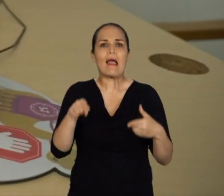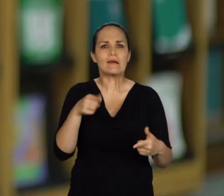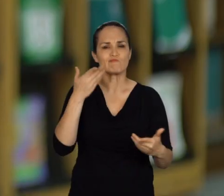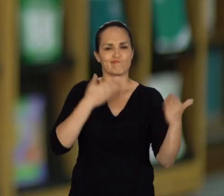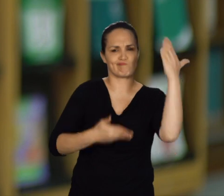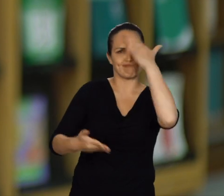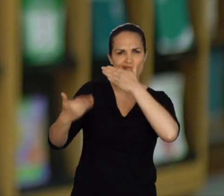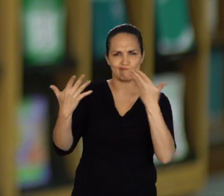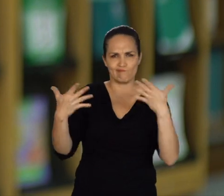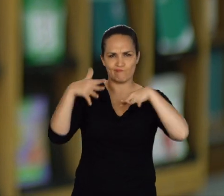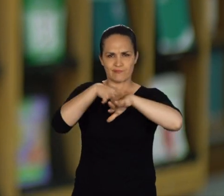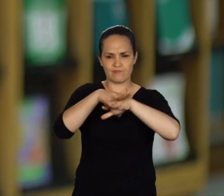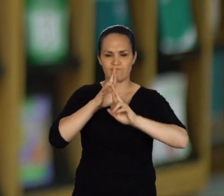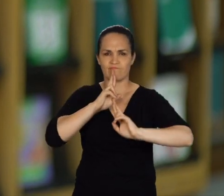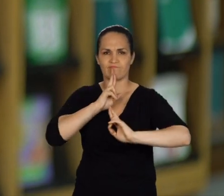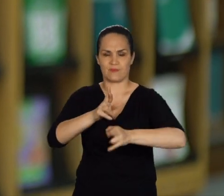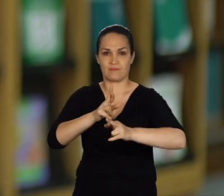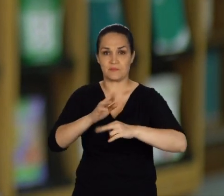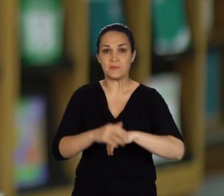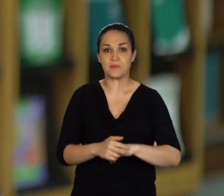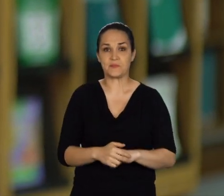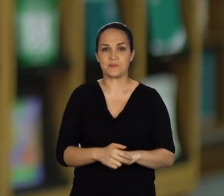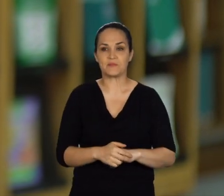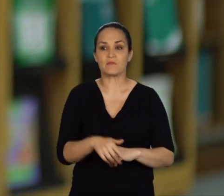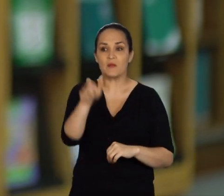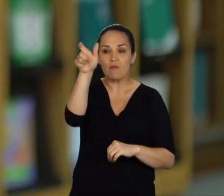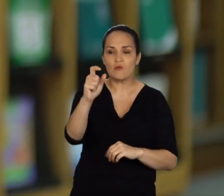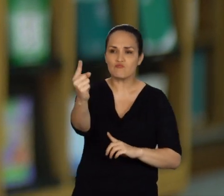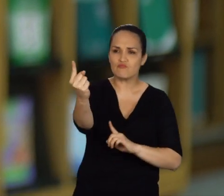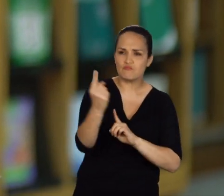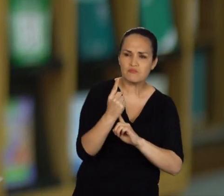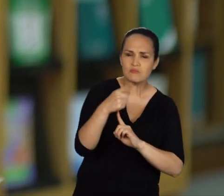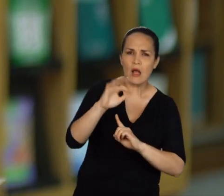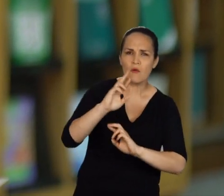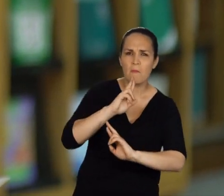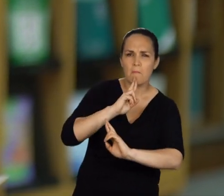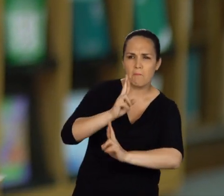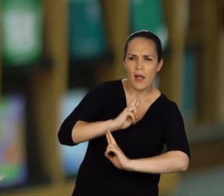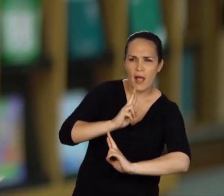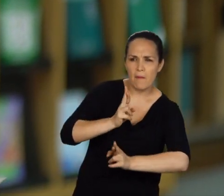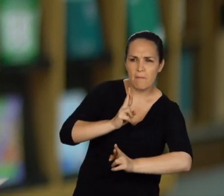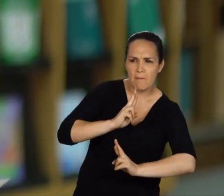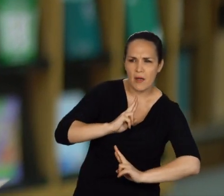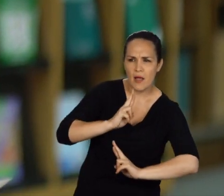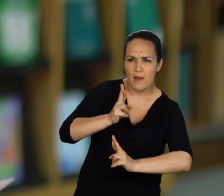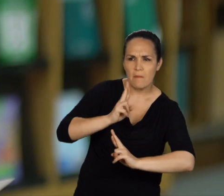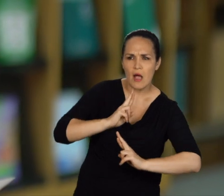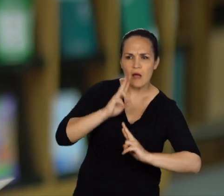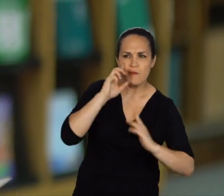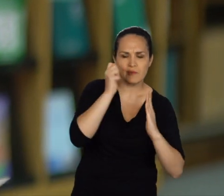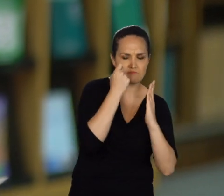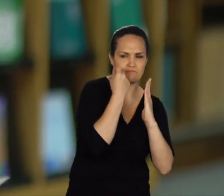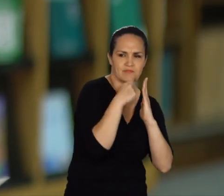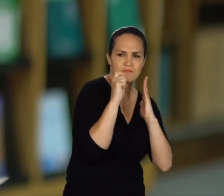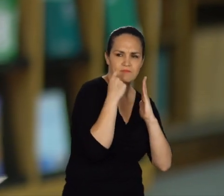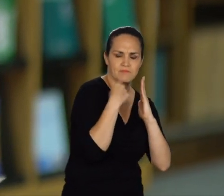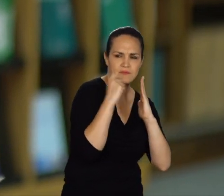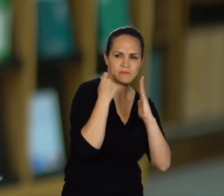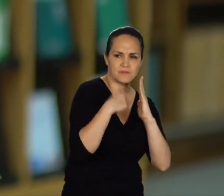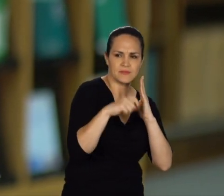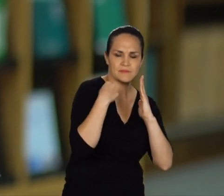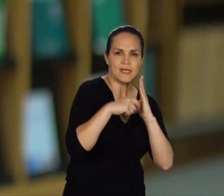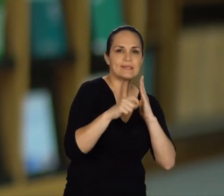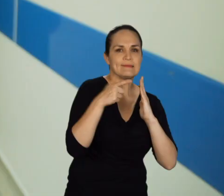Esta escala nos permite detectar tempranamente las alteraciones emocionales que requieren intervención por